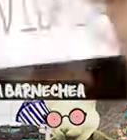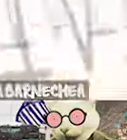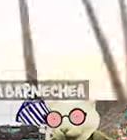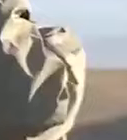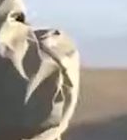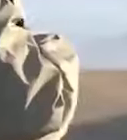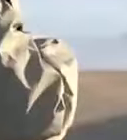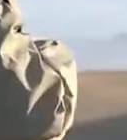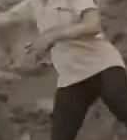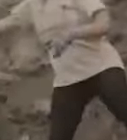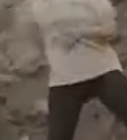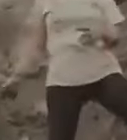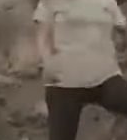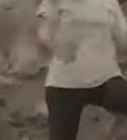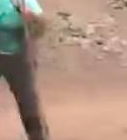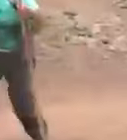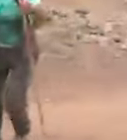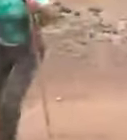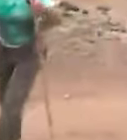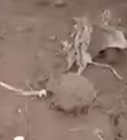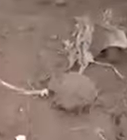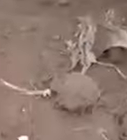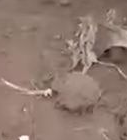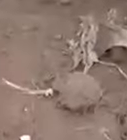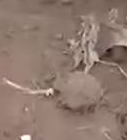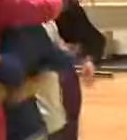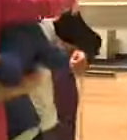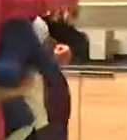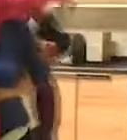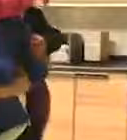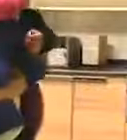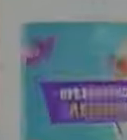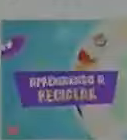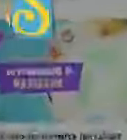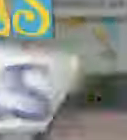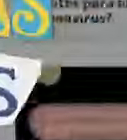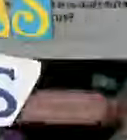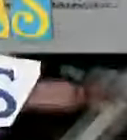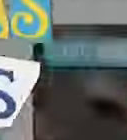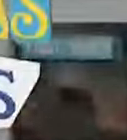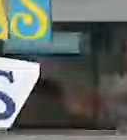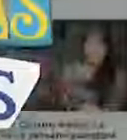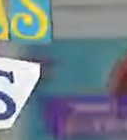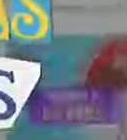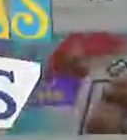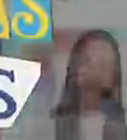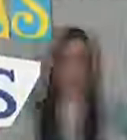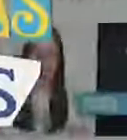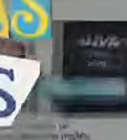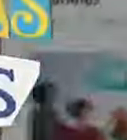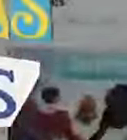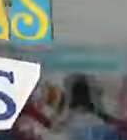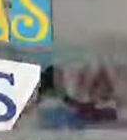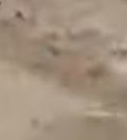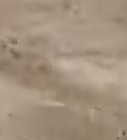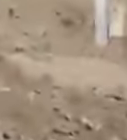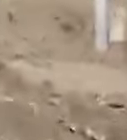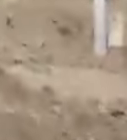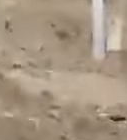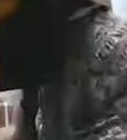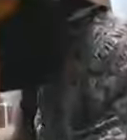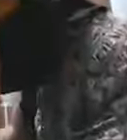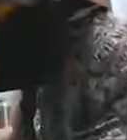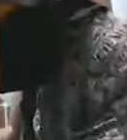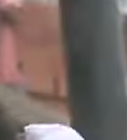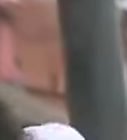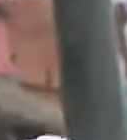en positividad. Canal IP estrena. Un noticiero diferente. Con solo noticias positivas. Porque es